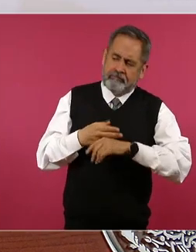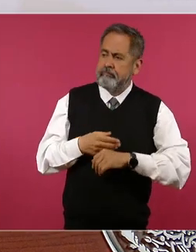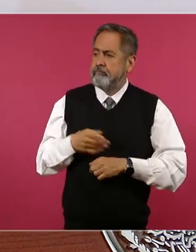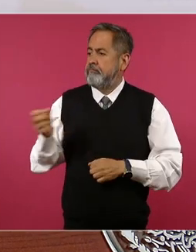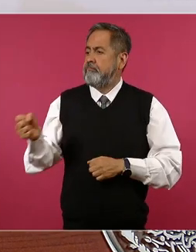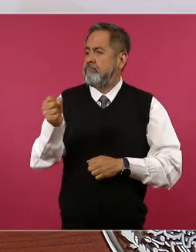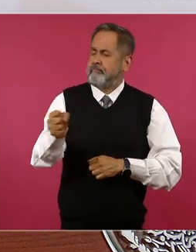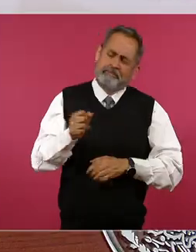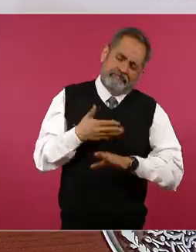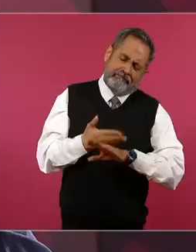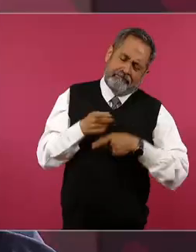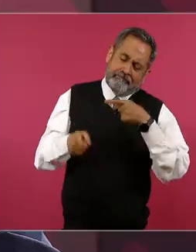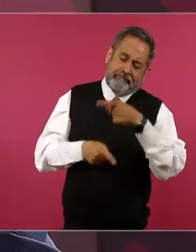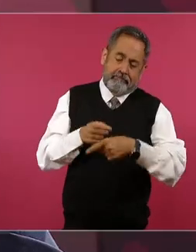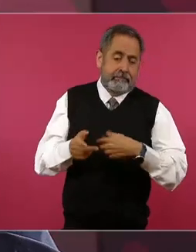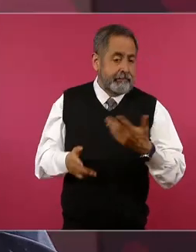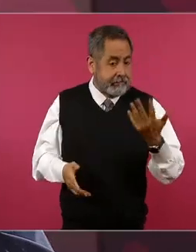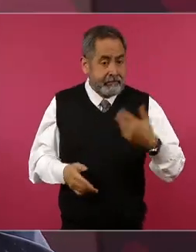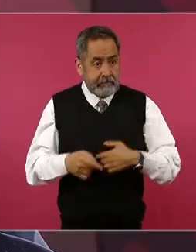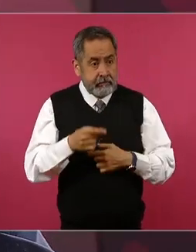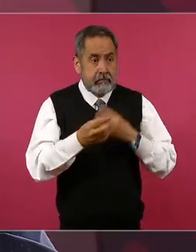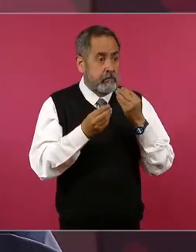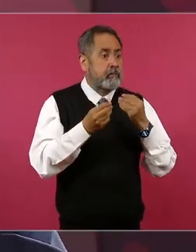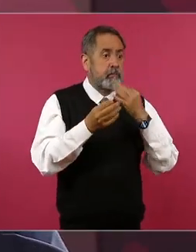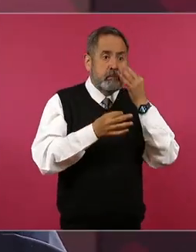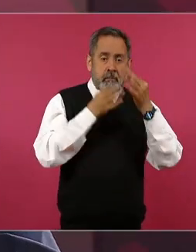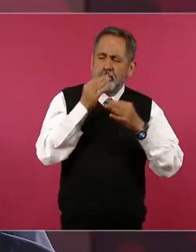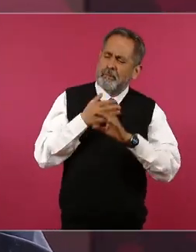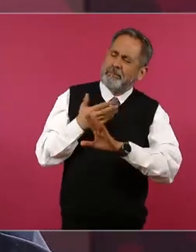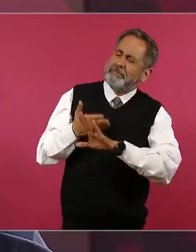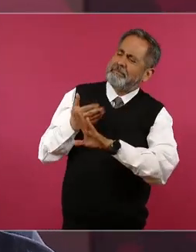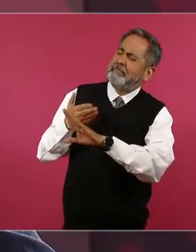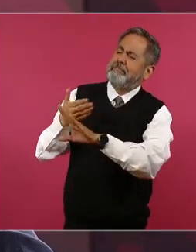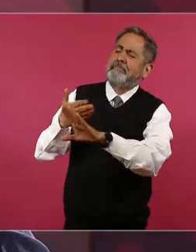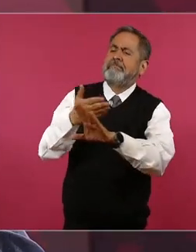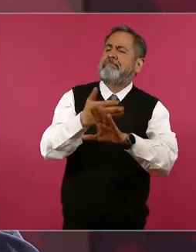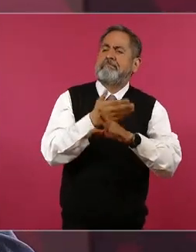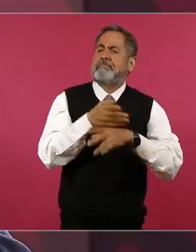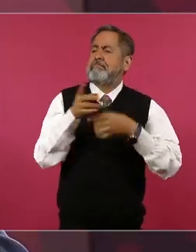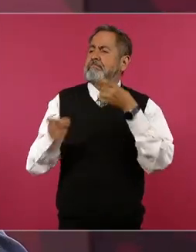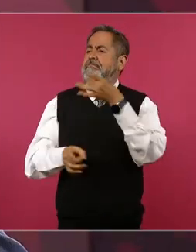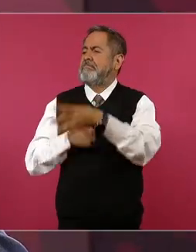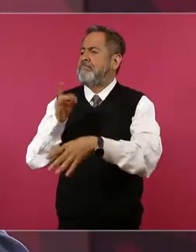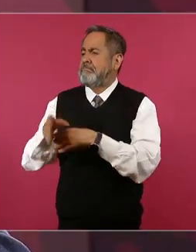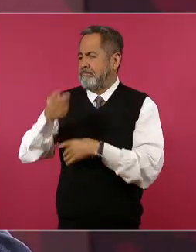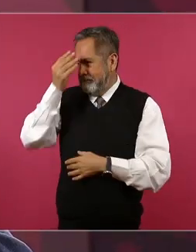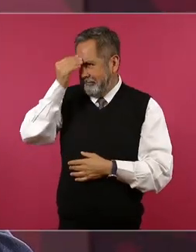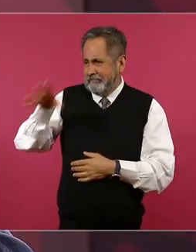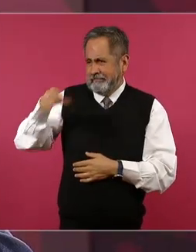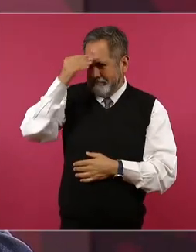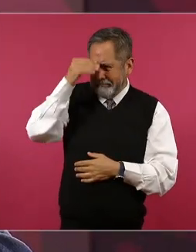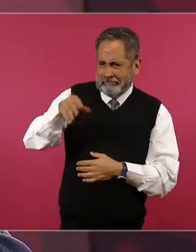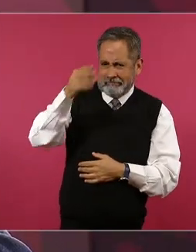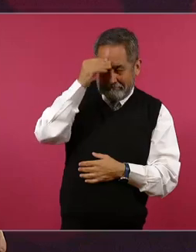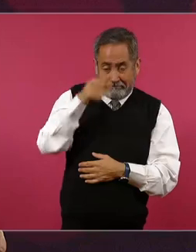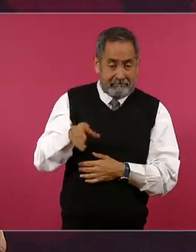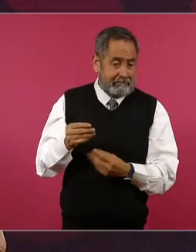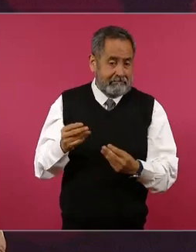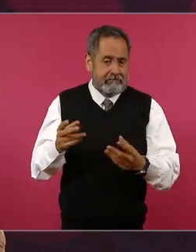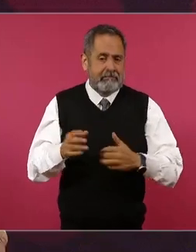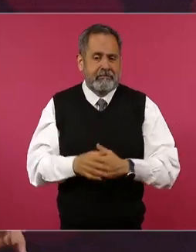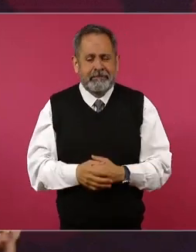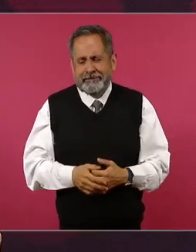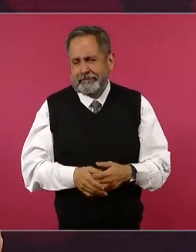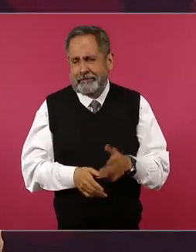y campañas de desprestigio o